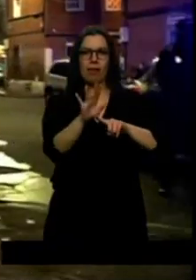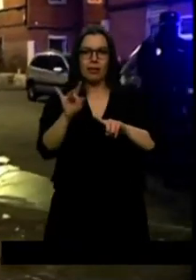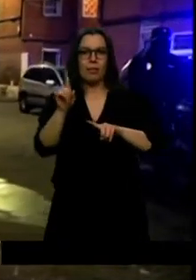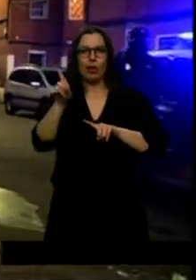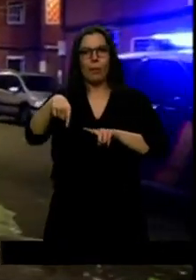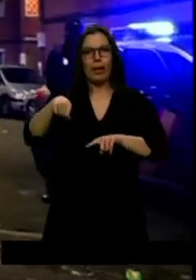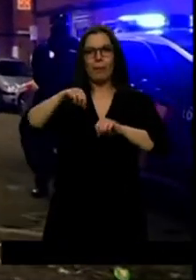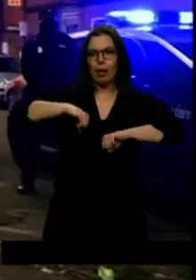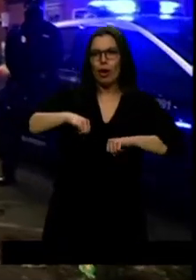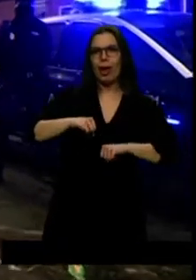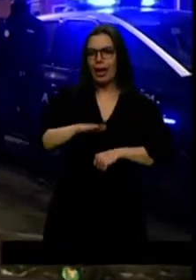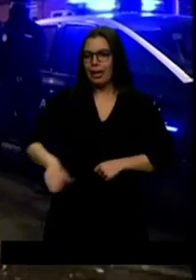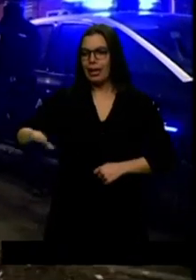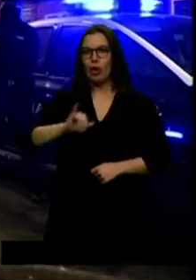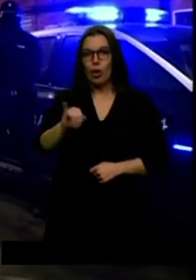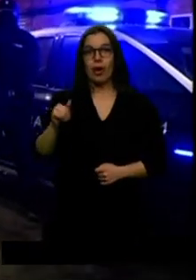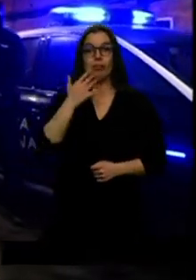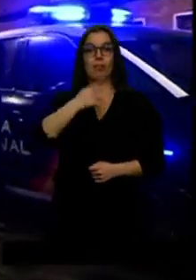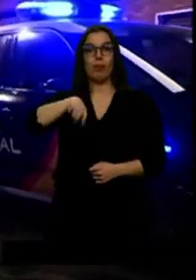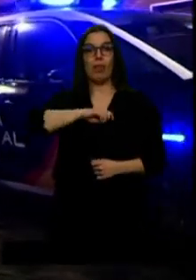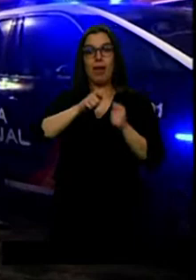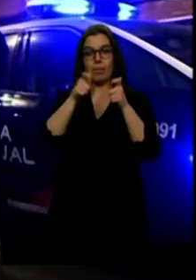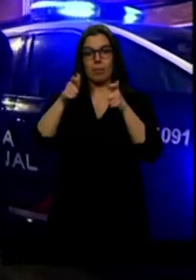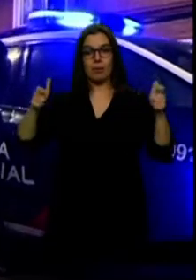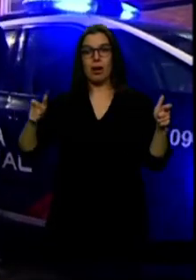no reforzar su presencia en estos barrios imperará otra ley.